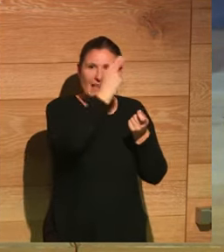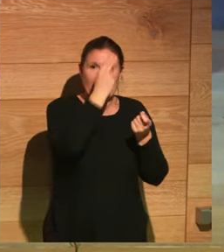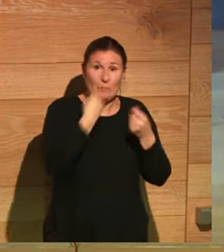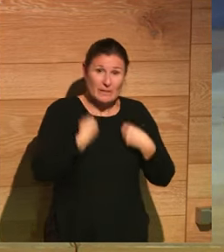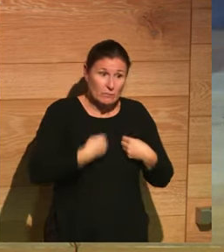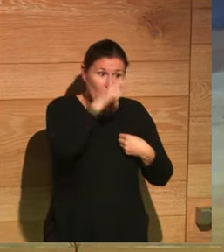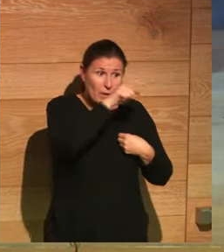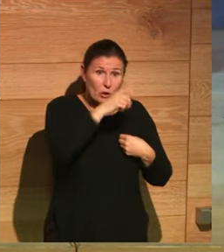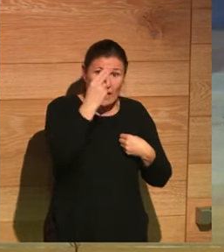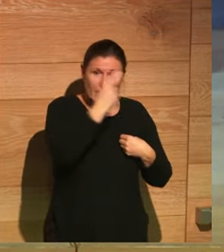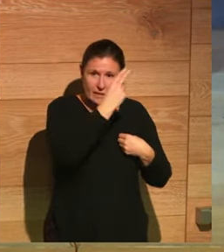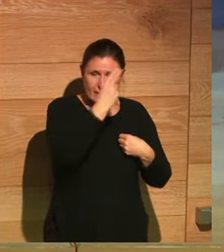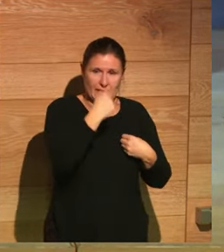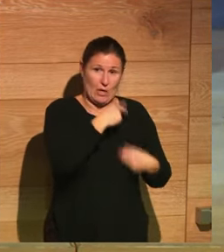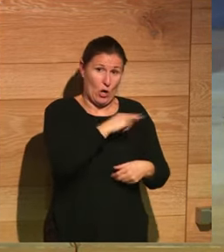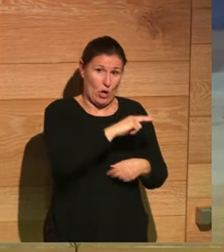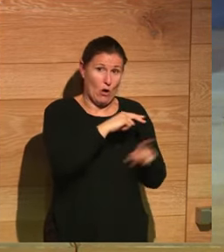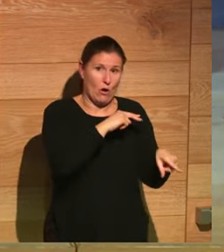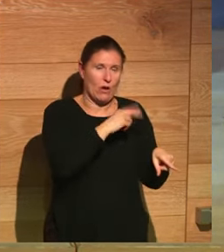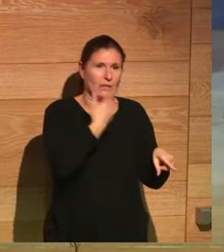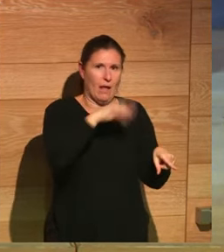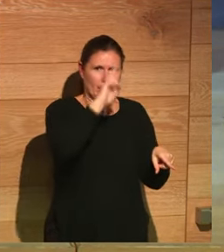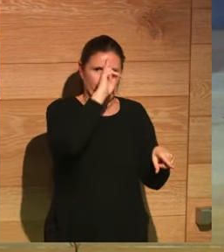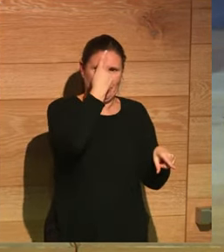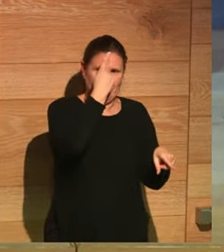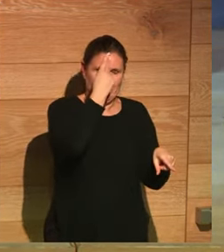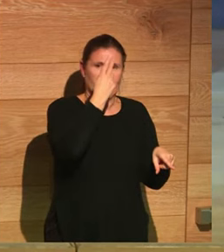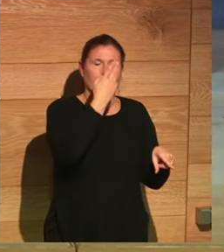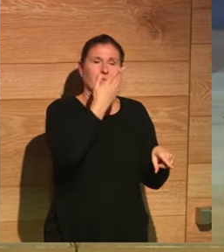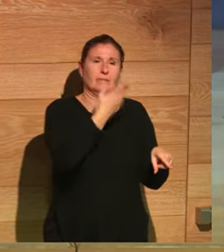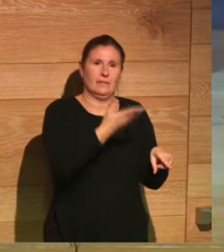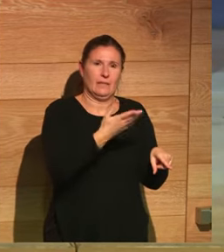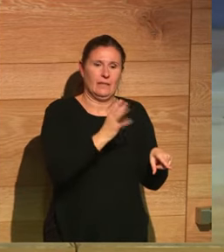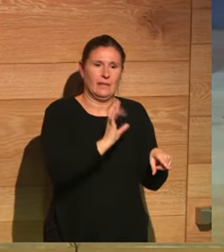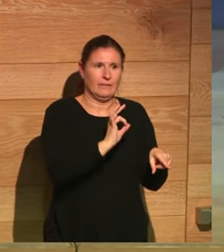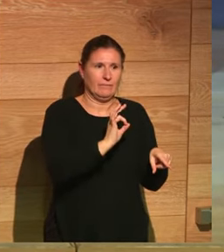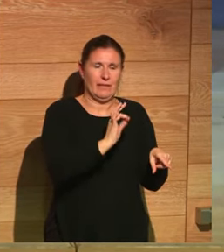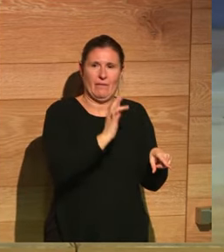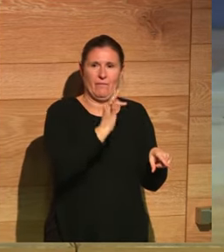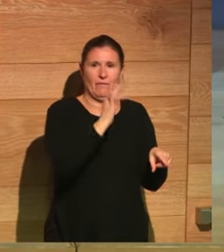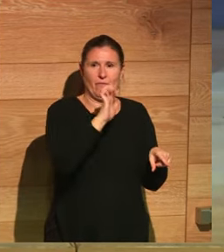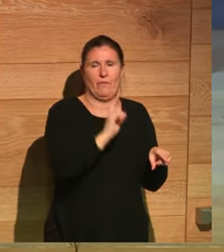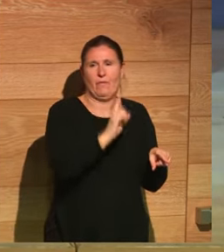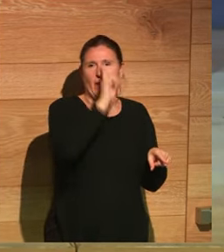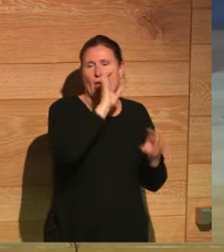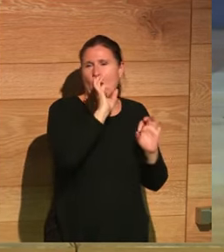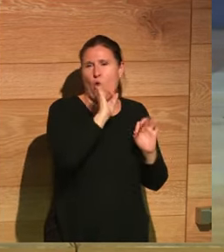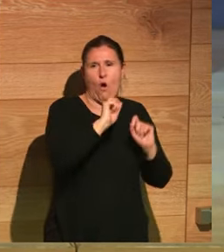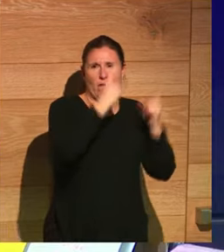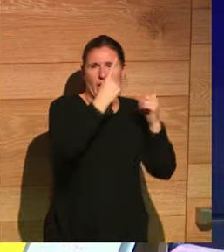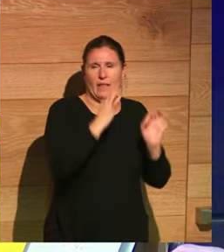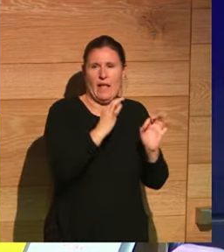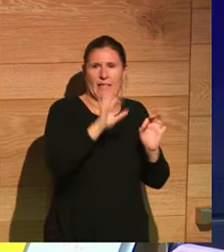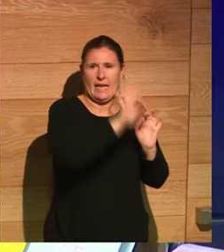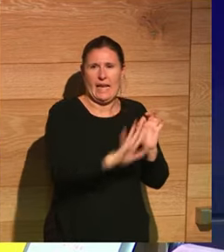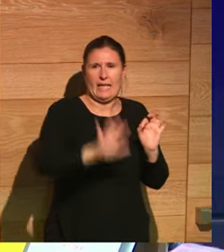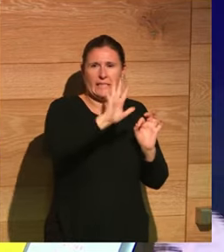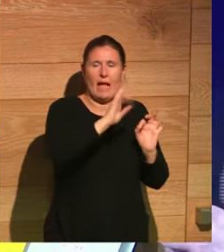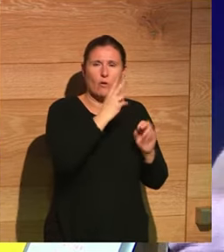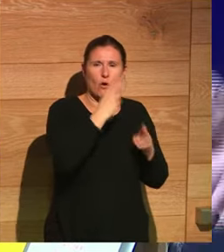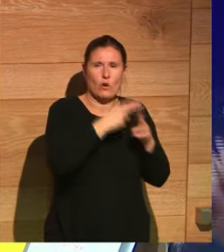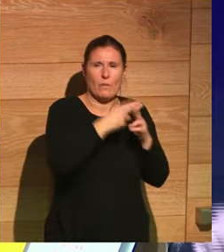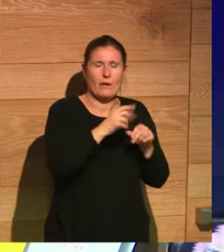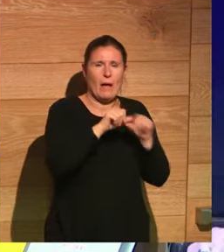los propios cristianos, una vez que ya se han convertido en la fe oficial del Estado romano, a partir del